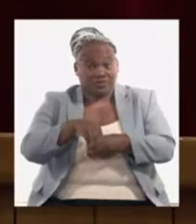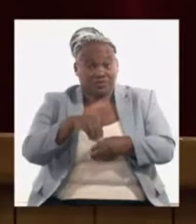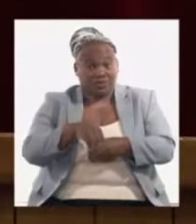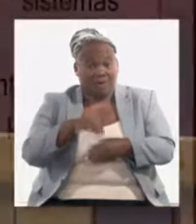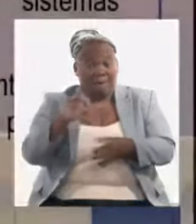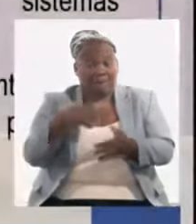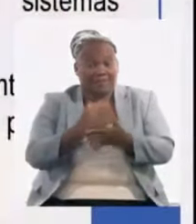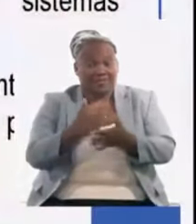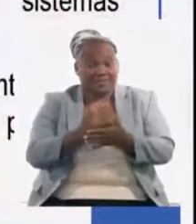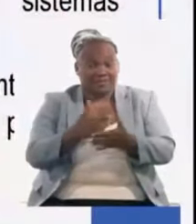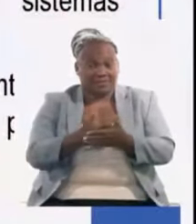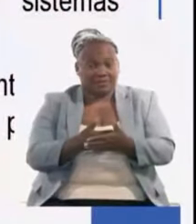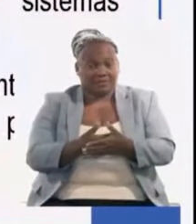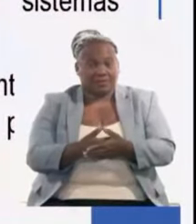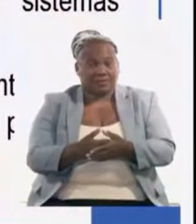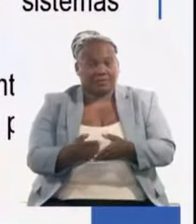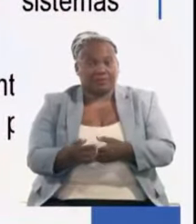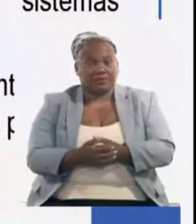empresarial